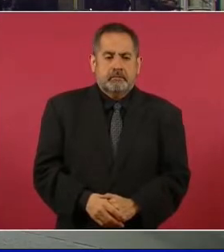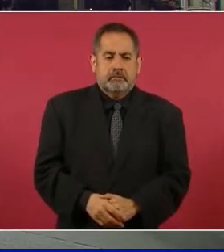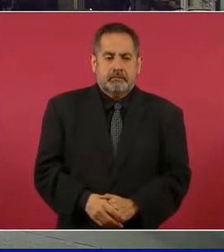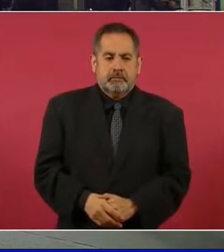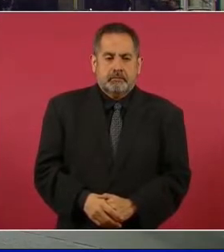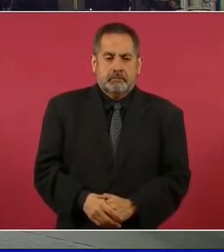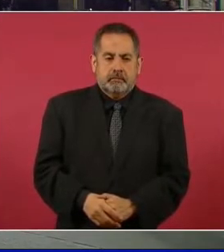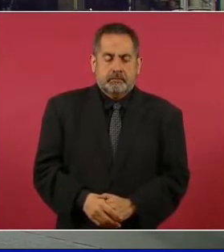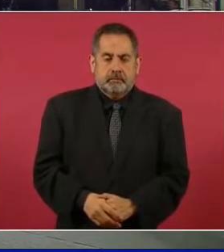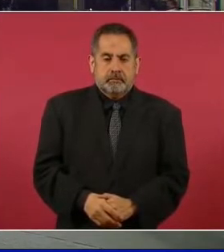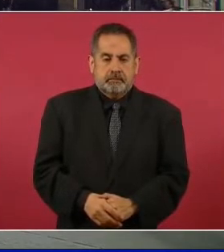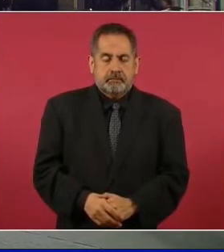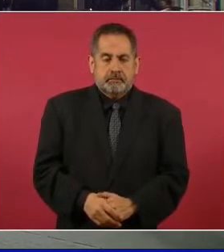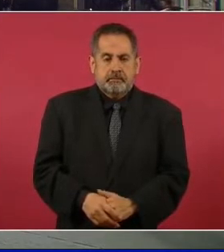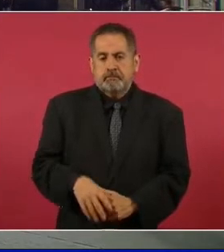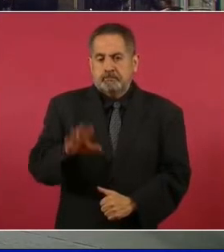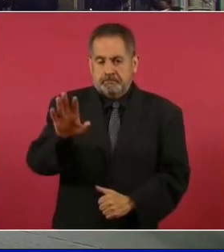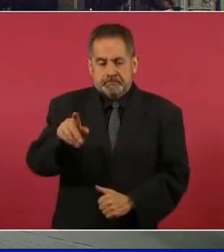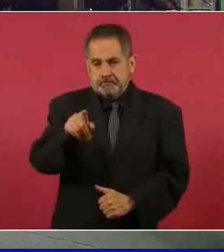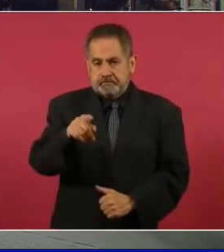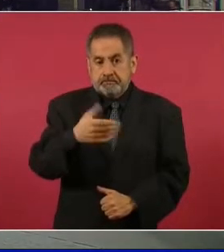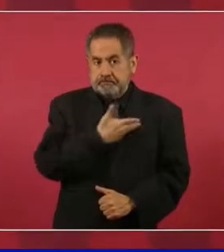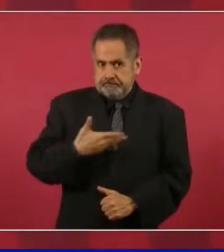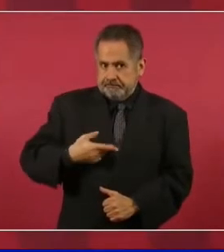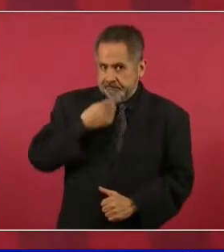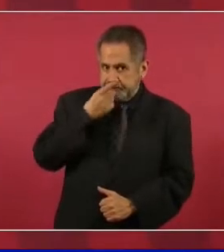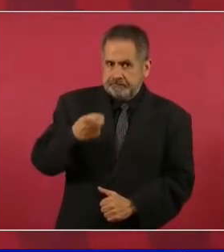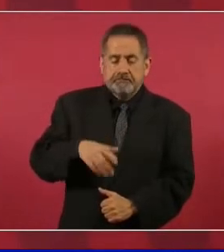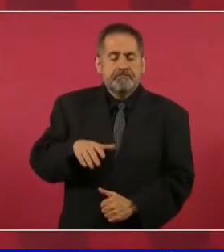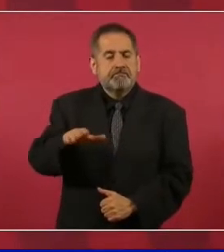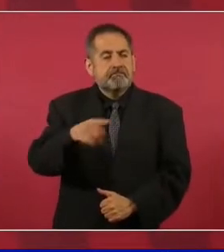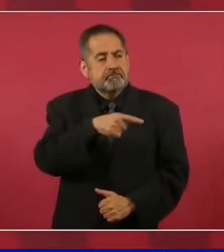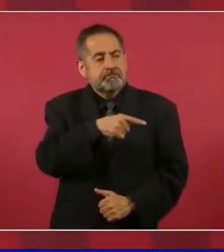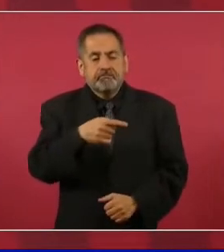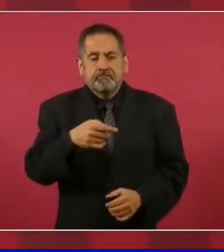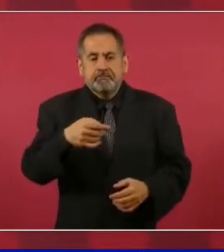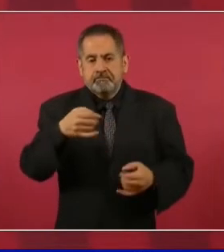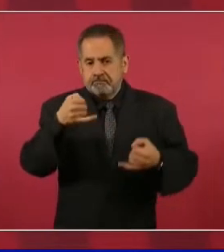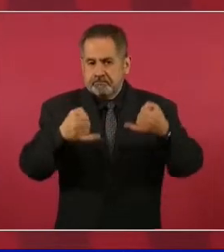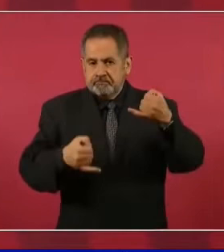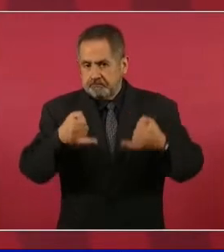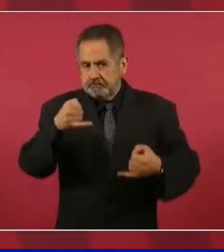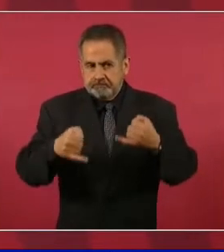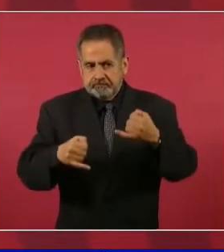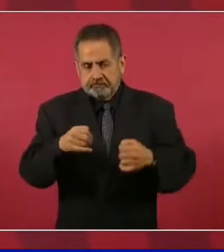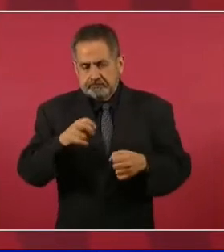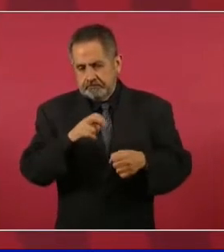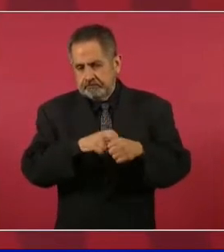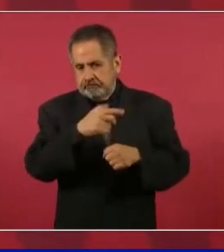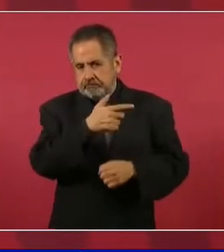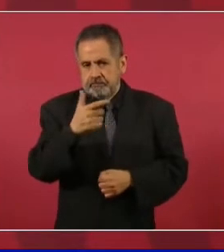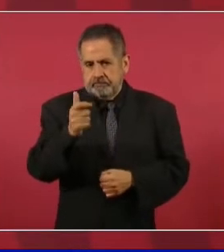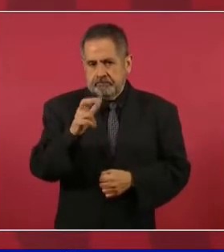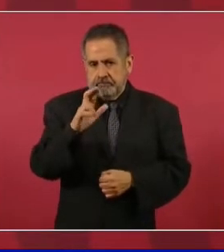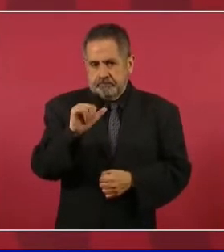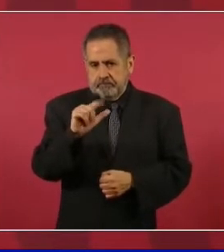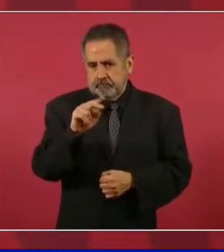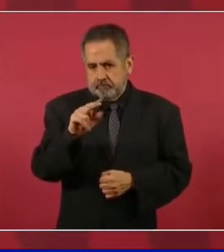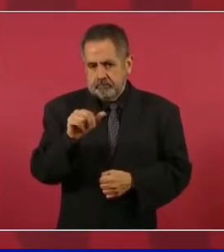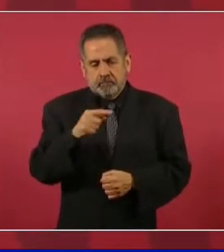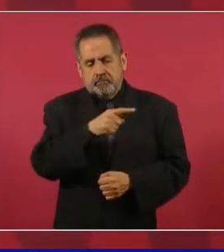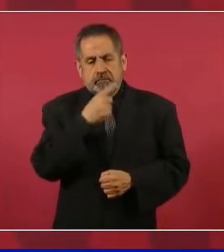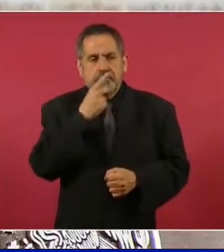este juicio se sustenta